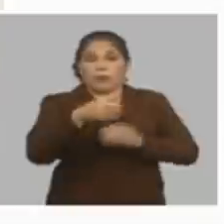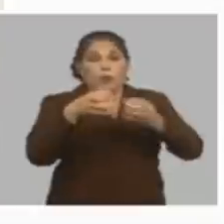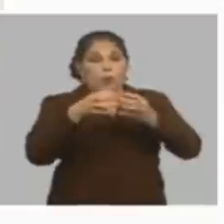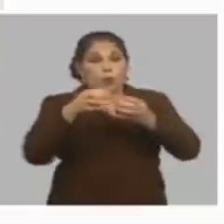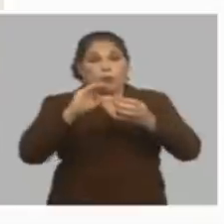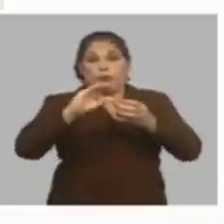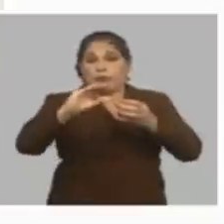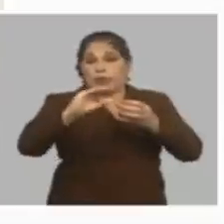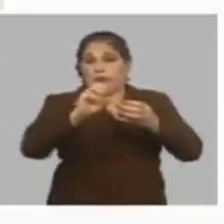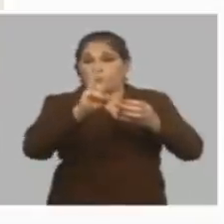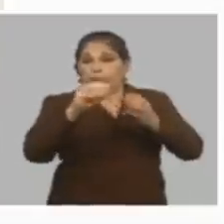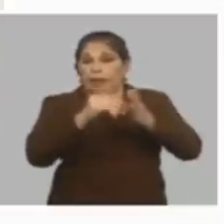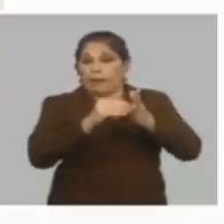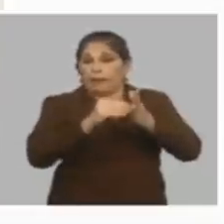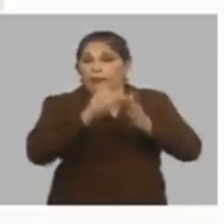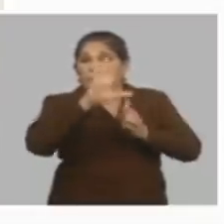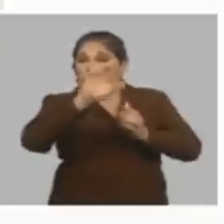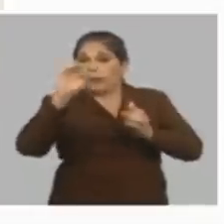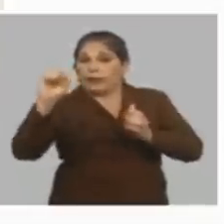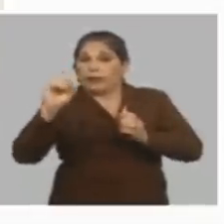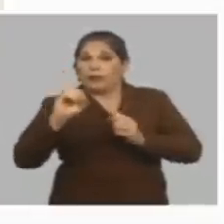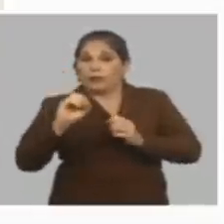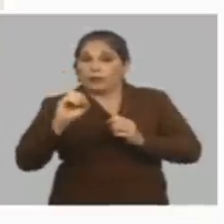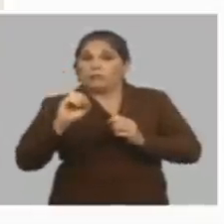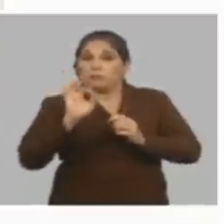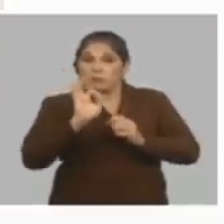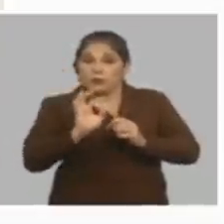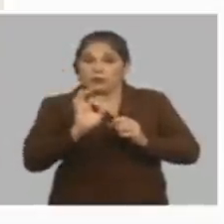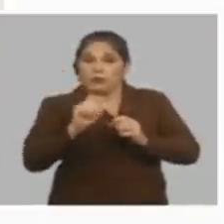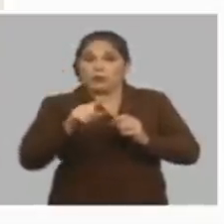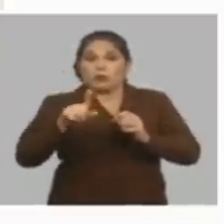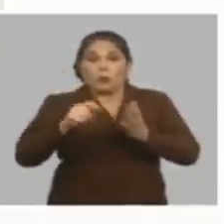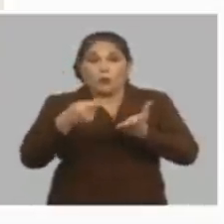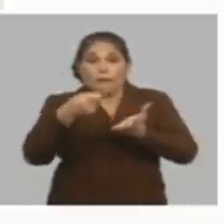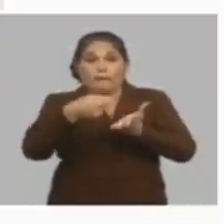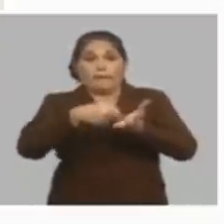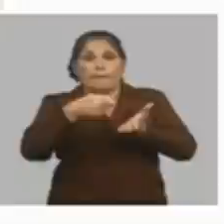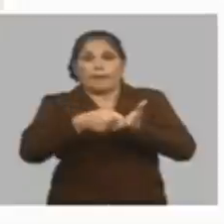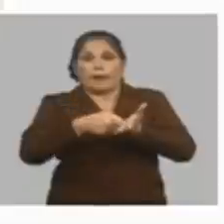grupo salarial que viene gana 3 mil 500 entonces usted paga